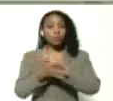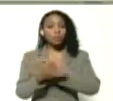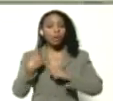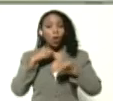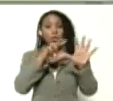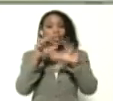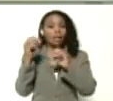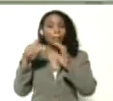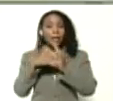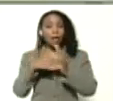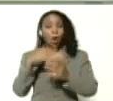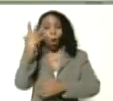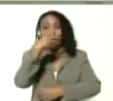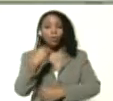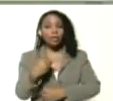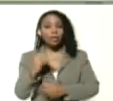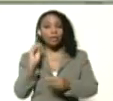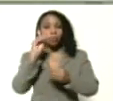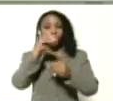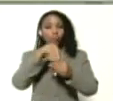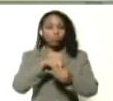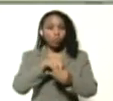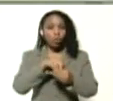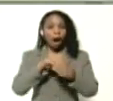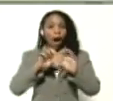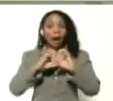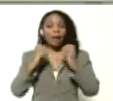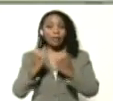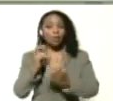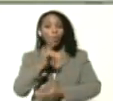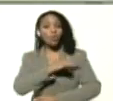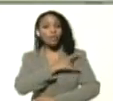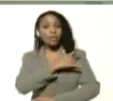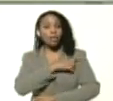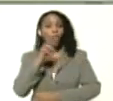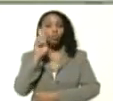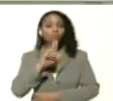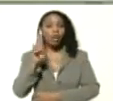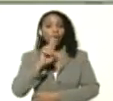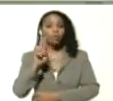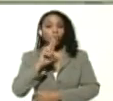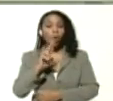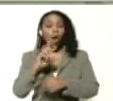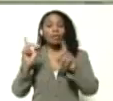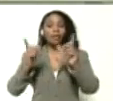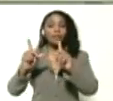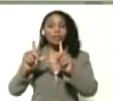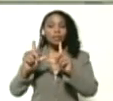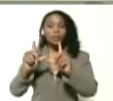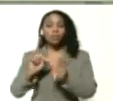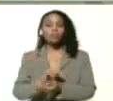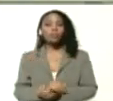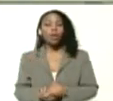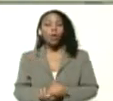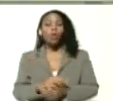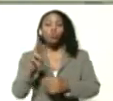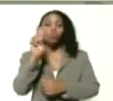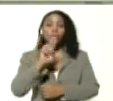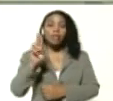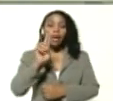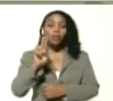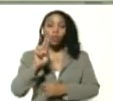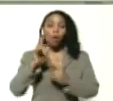mil jóvenes, que se incorporan, a la clase, a la universidad, utilizando también, el televisor, utilizando, la plataforma,